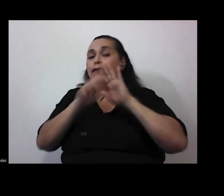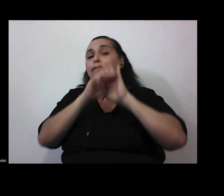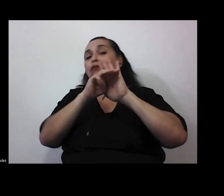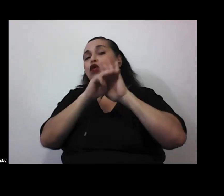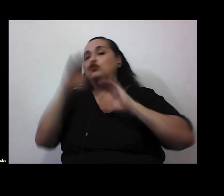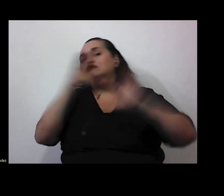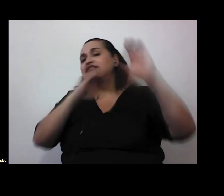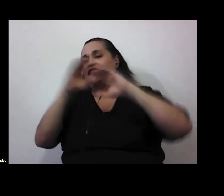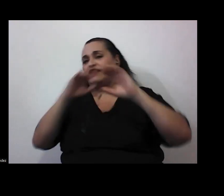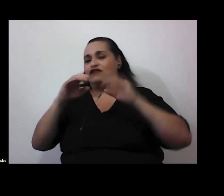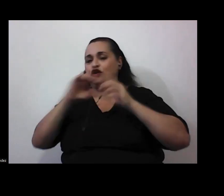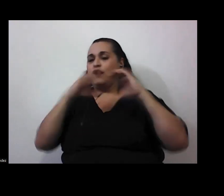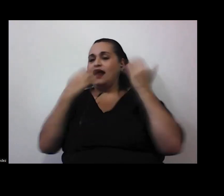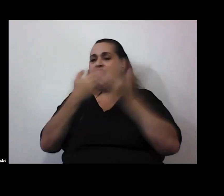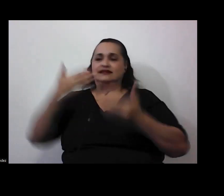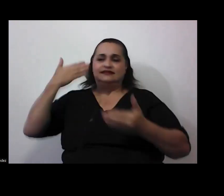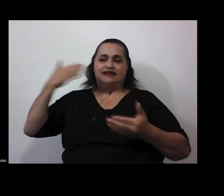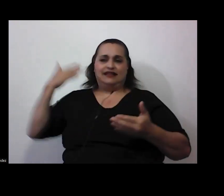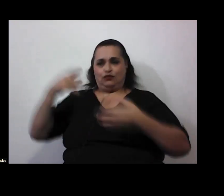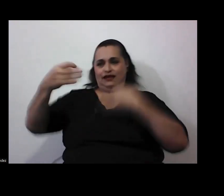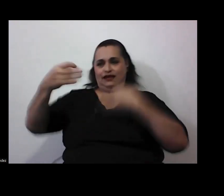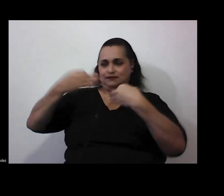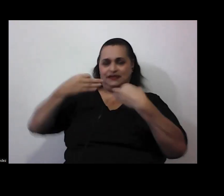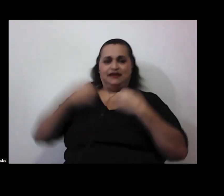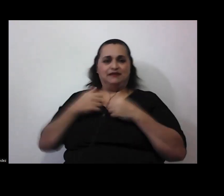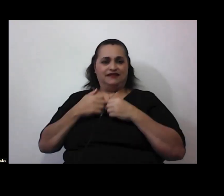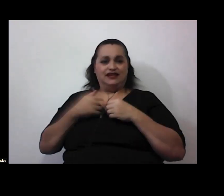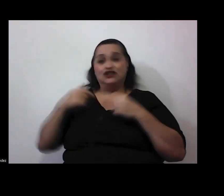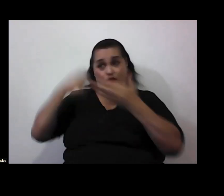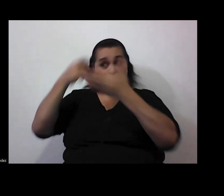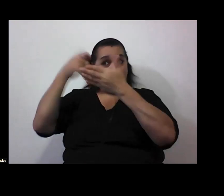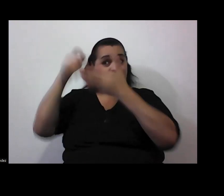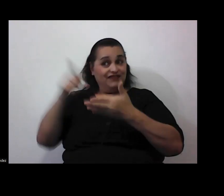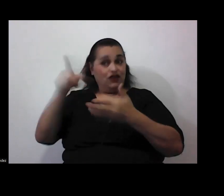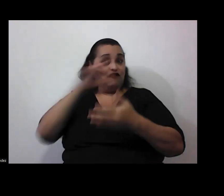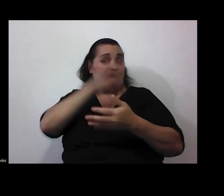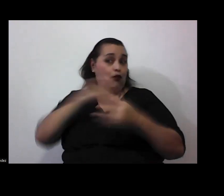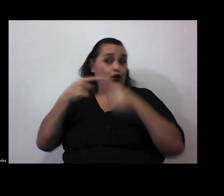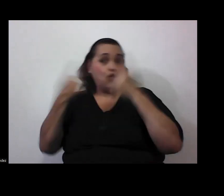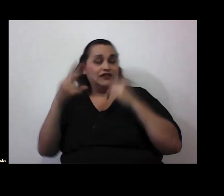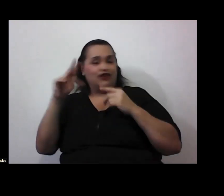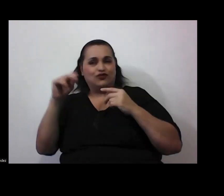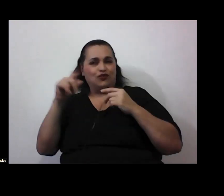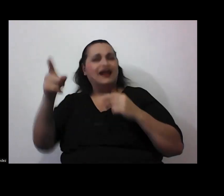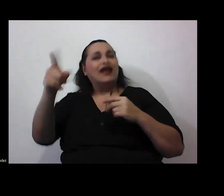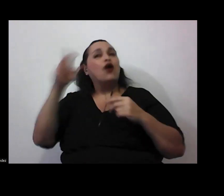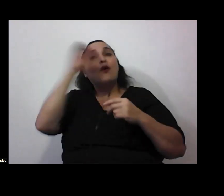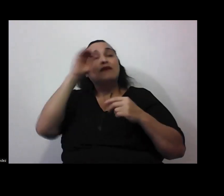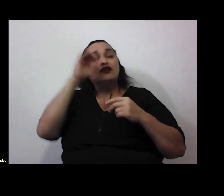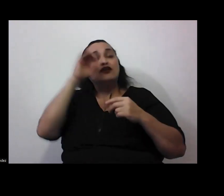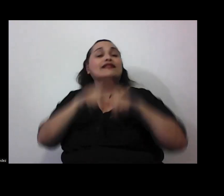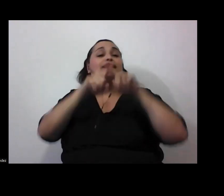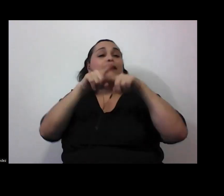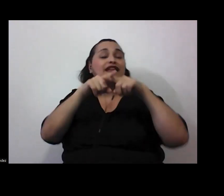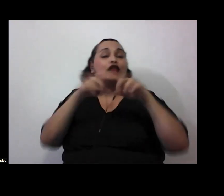durante las clases anteriores entonces no estoy calificando si estás a favor o en contra entonces el estudiante puede decirme yo